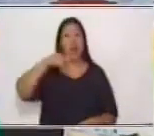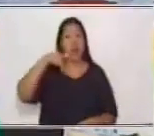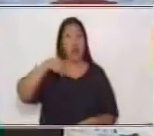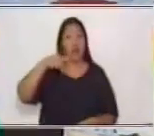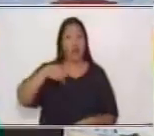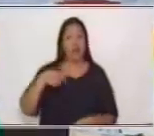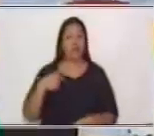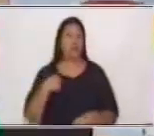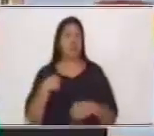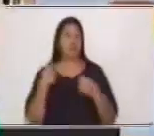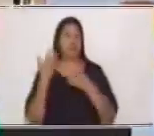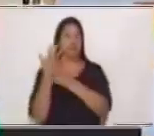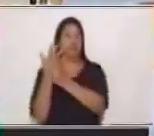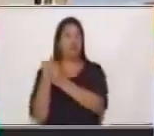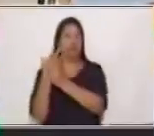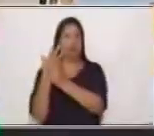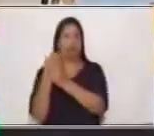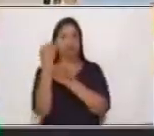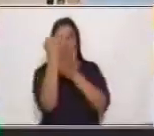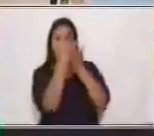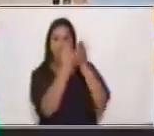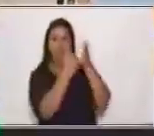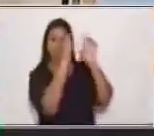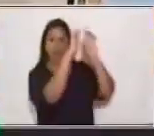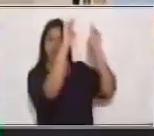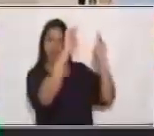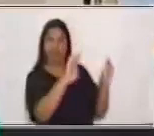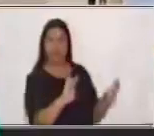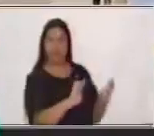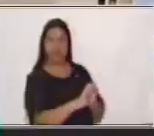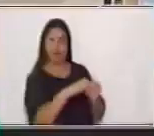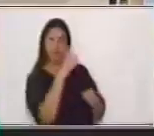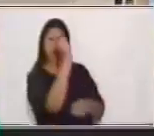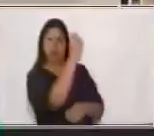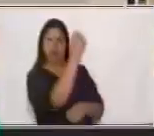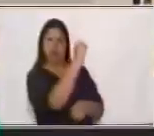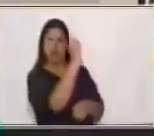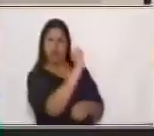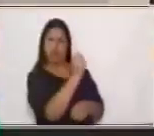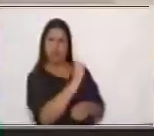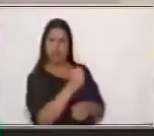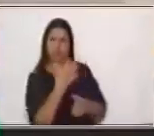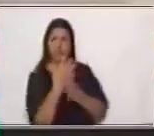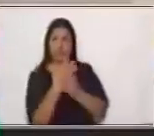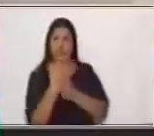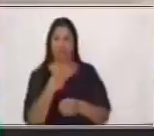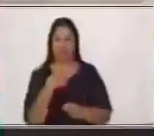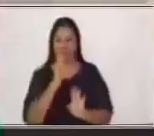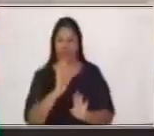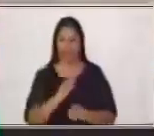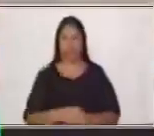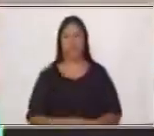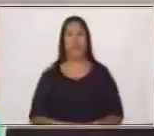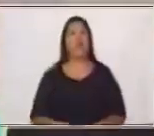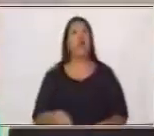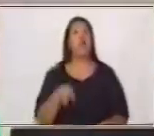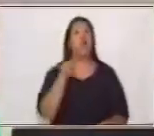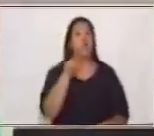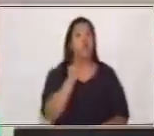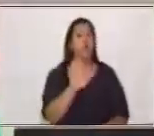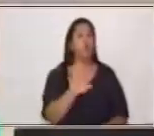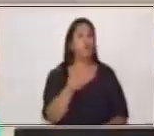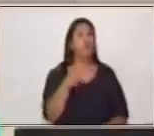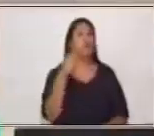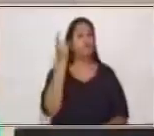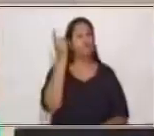dibujar acá en la pizarra una imagen y quiero que tú me digas, pienses, qué te hace